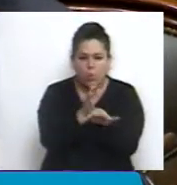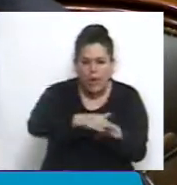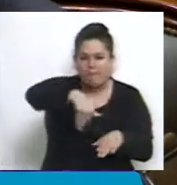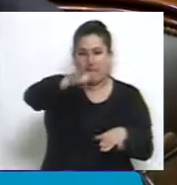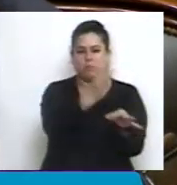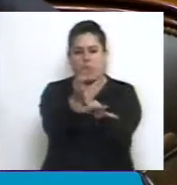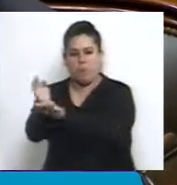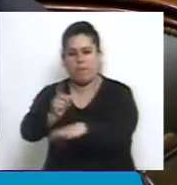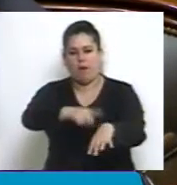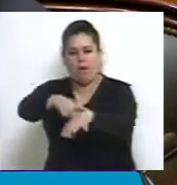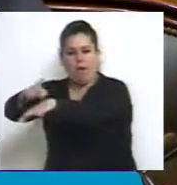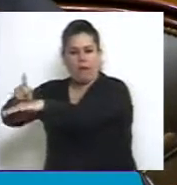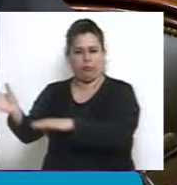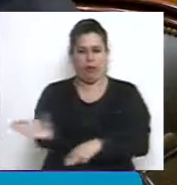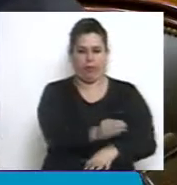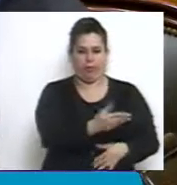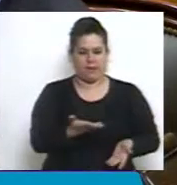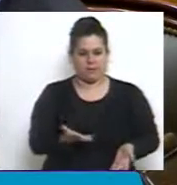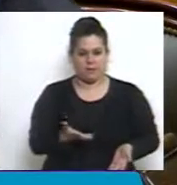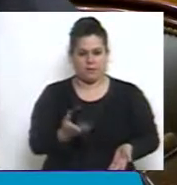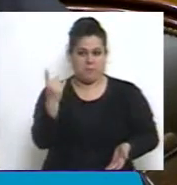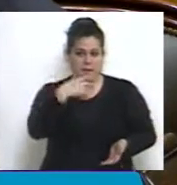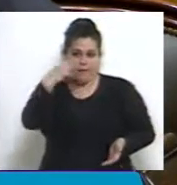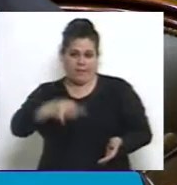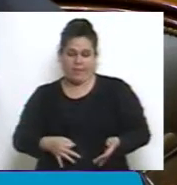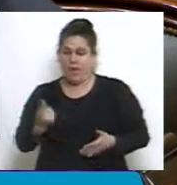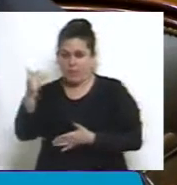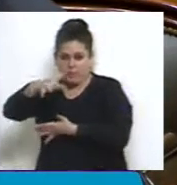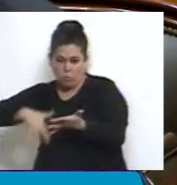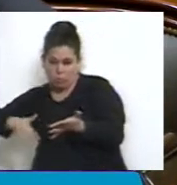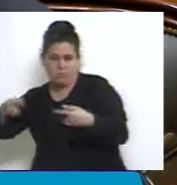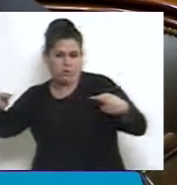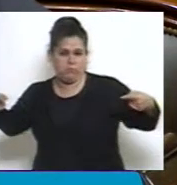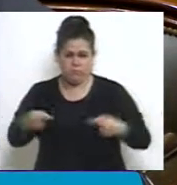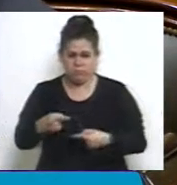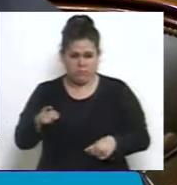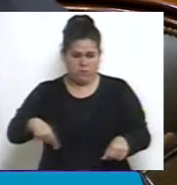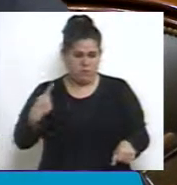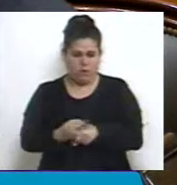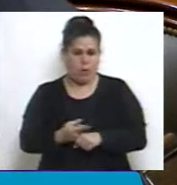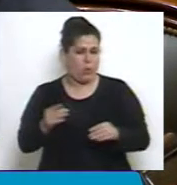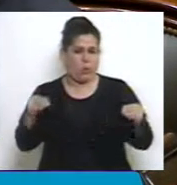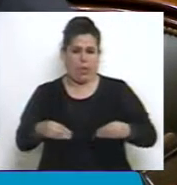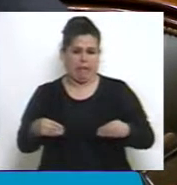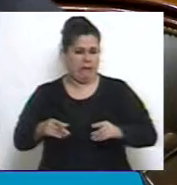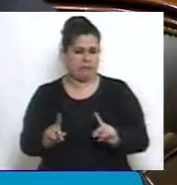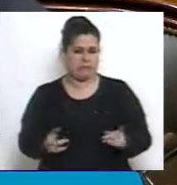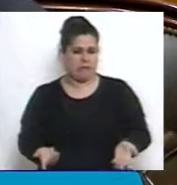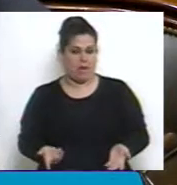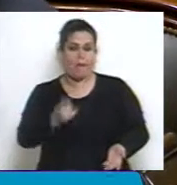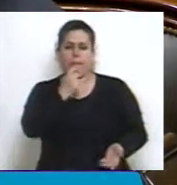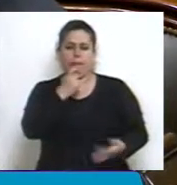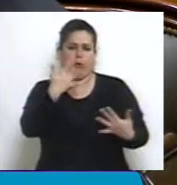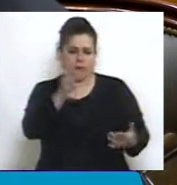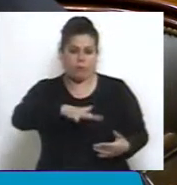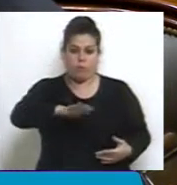extendida. De ninguna manera se puede alcanzar con esta previsión presupuestaria. Mire, en el conurbano bonaerense, en